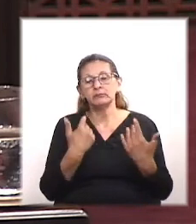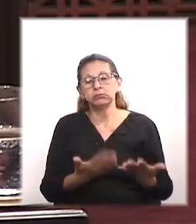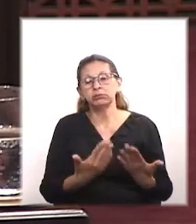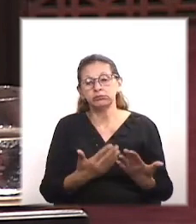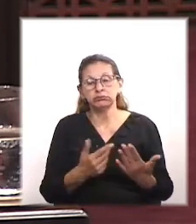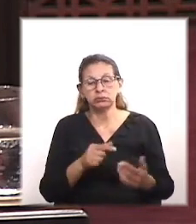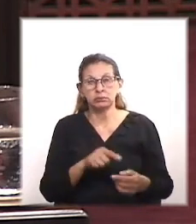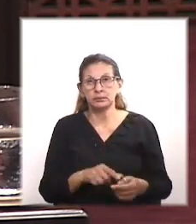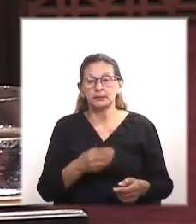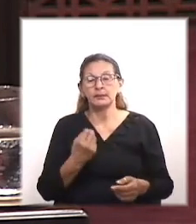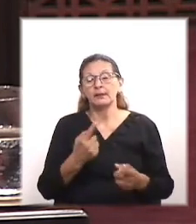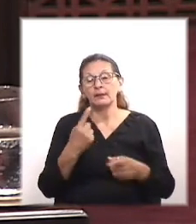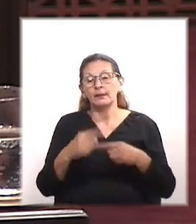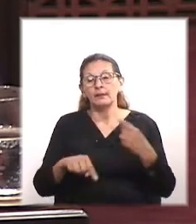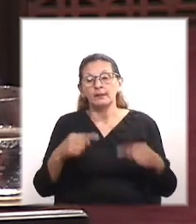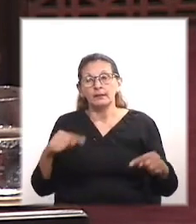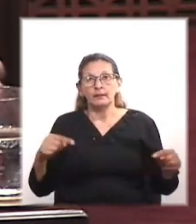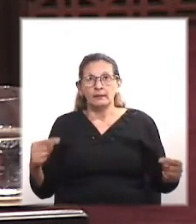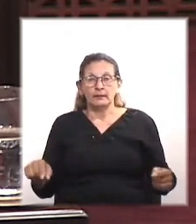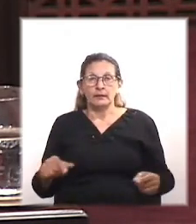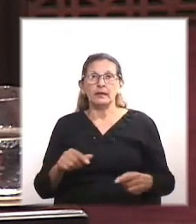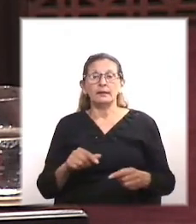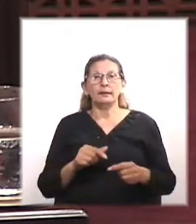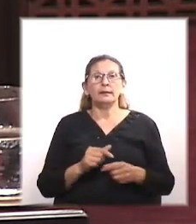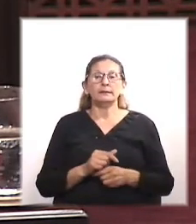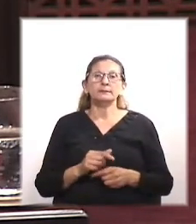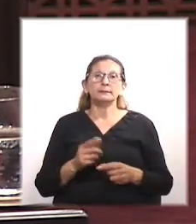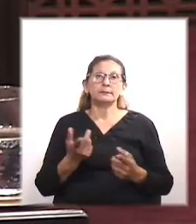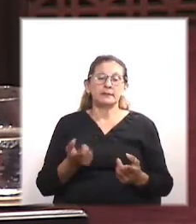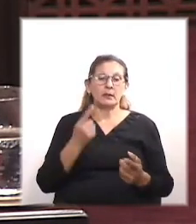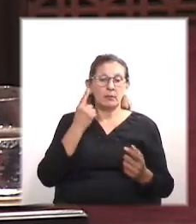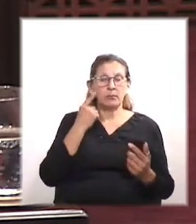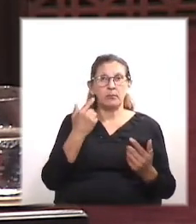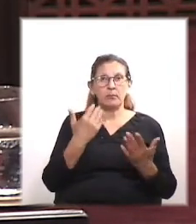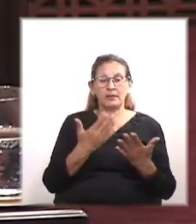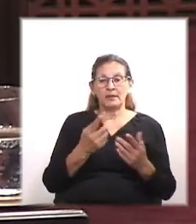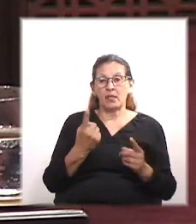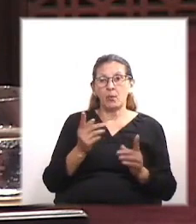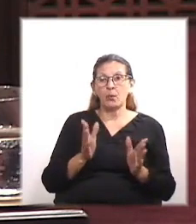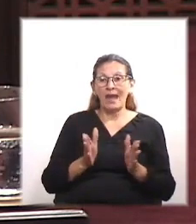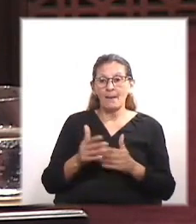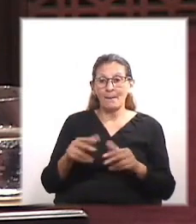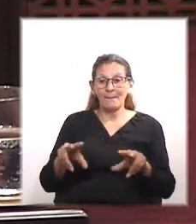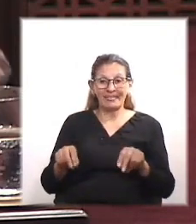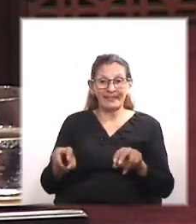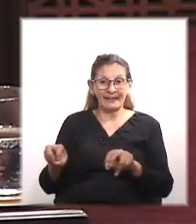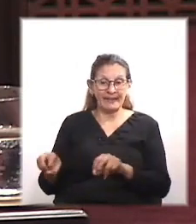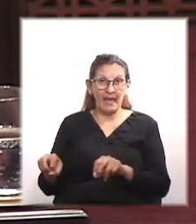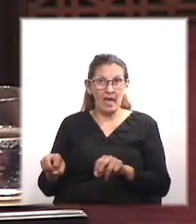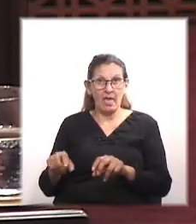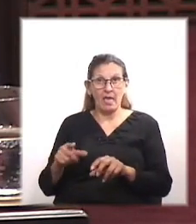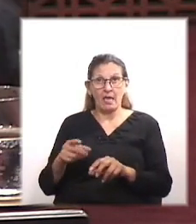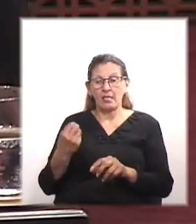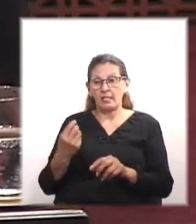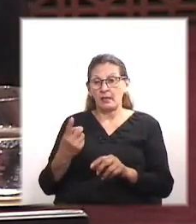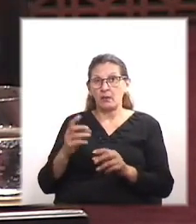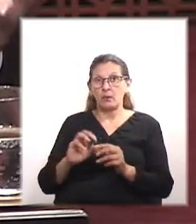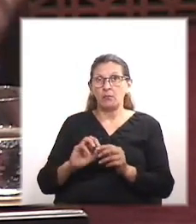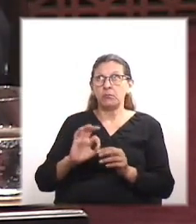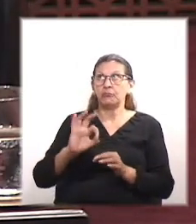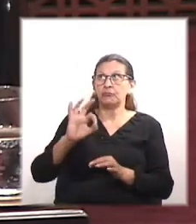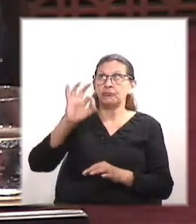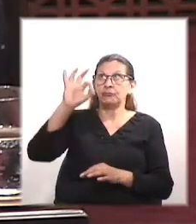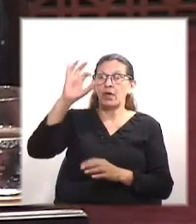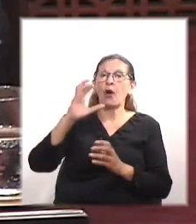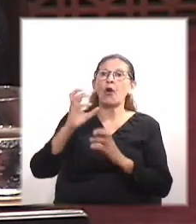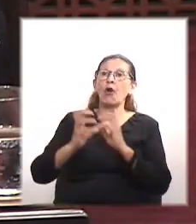estamos midiendo, estruendo de diferentes cosas en diferentes etapas. El estruendo de una batería, presidente, para que un haz de color llegue a